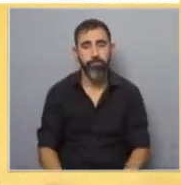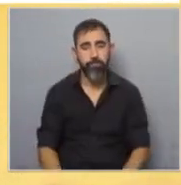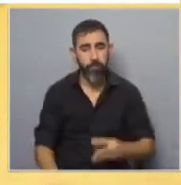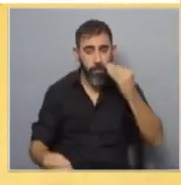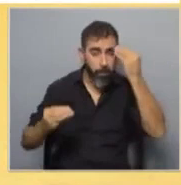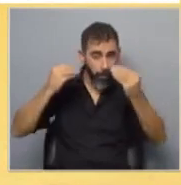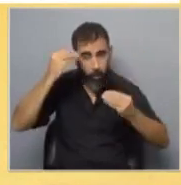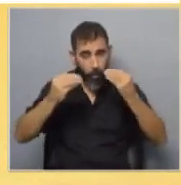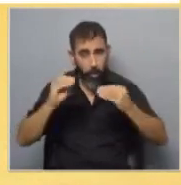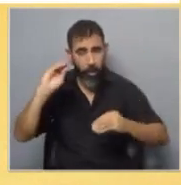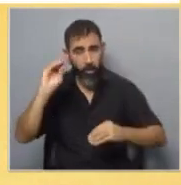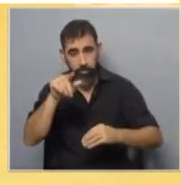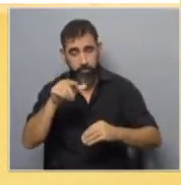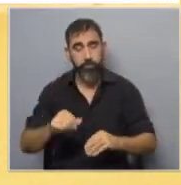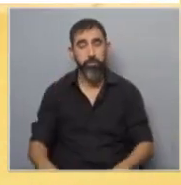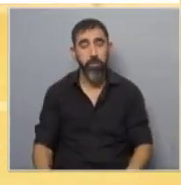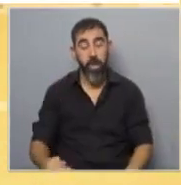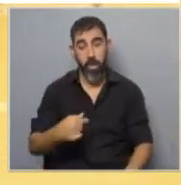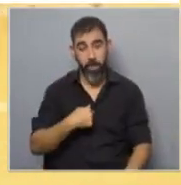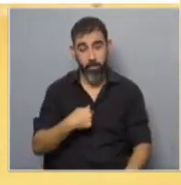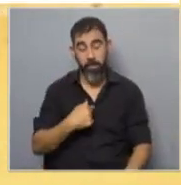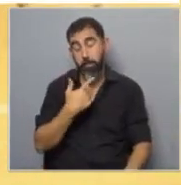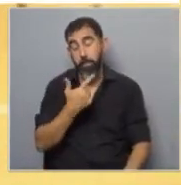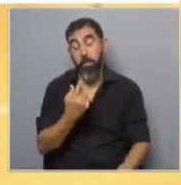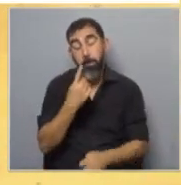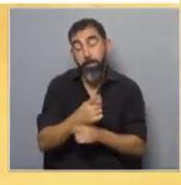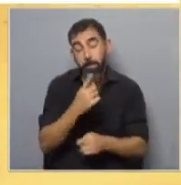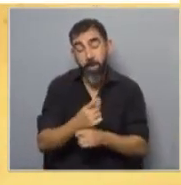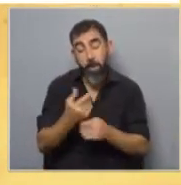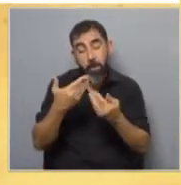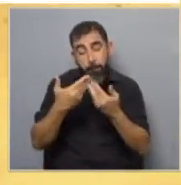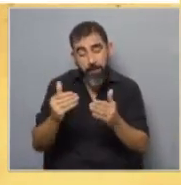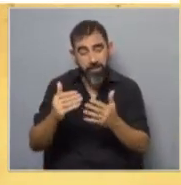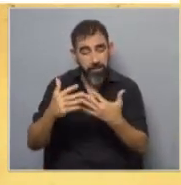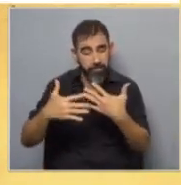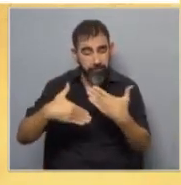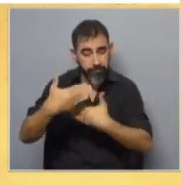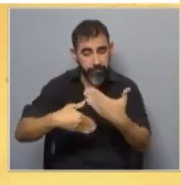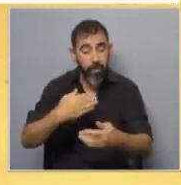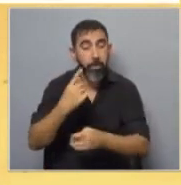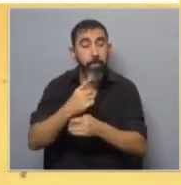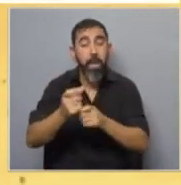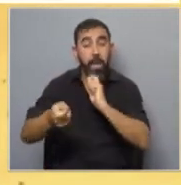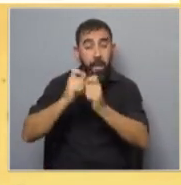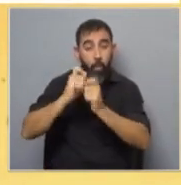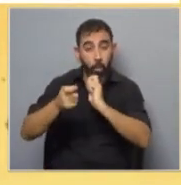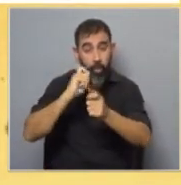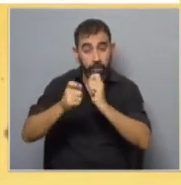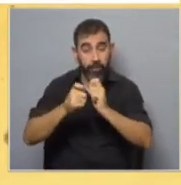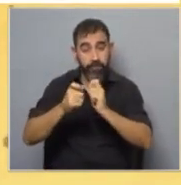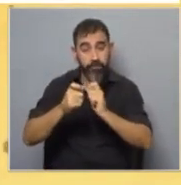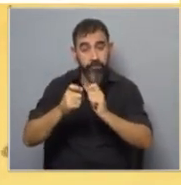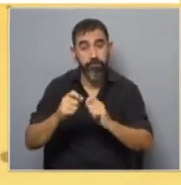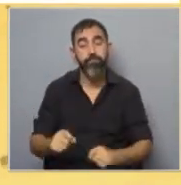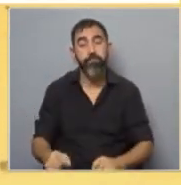preocupa esto? ¿Les llama la atención? Bueno, a mí una cosa que me pasó es que al principio cuando empezamos con todo esto, en la primera encuesta que hicimos, vimos